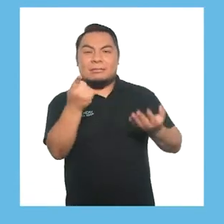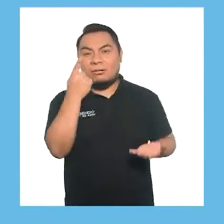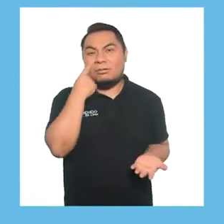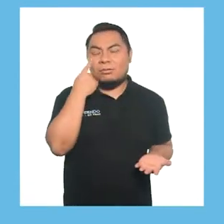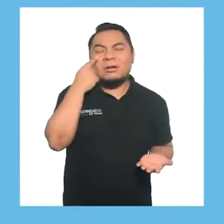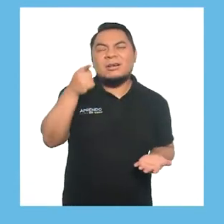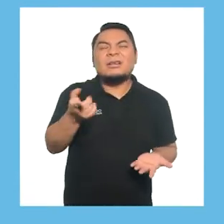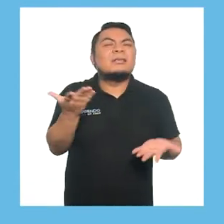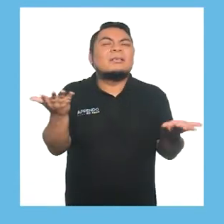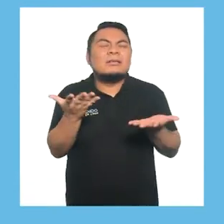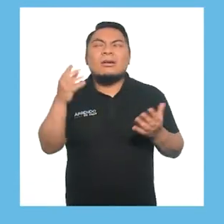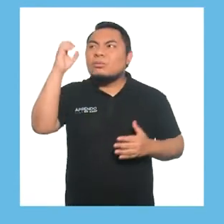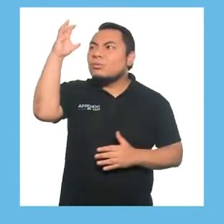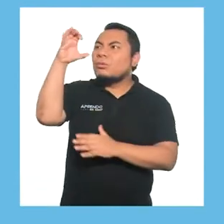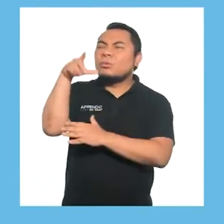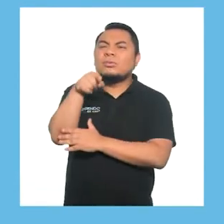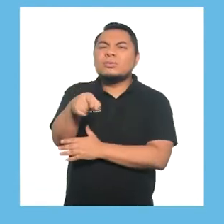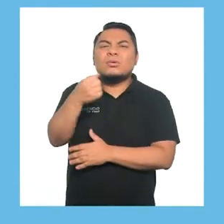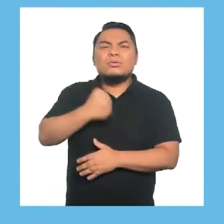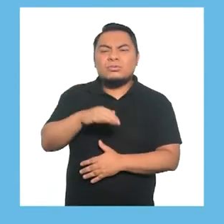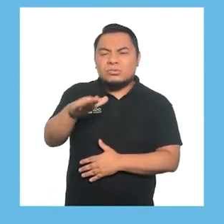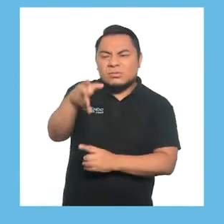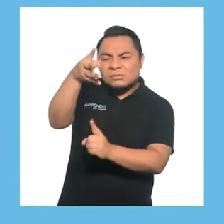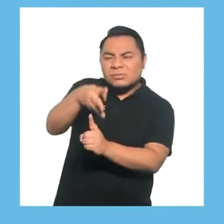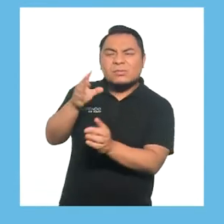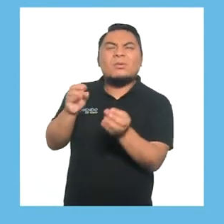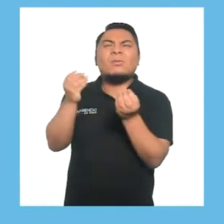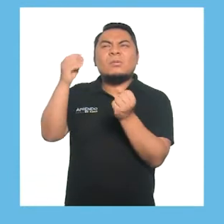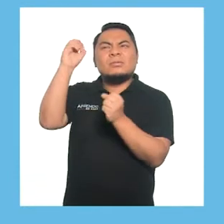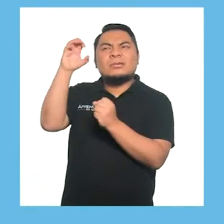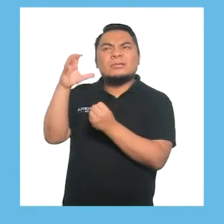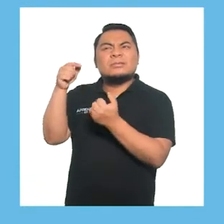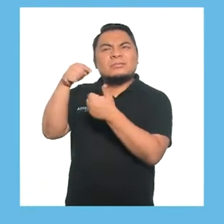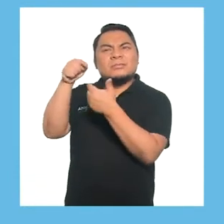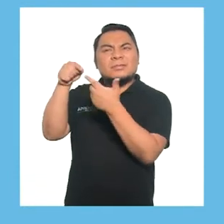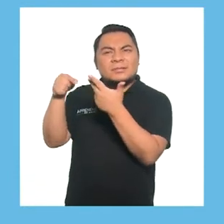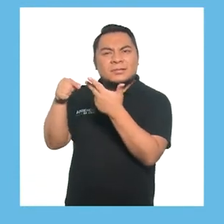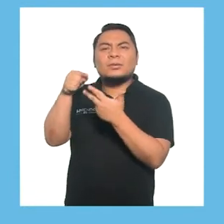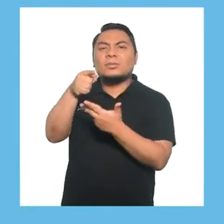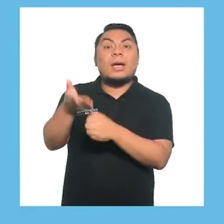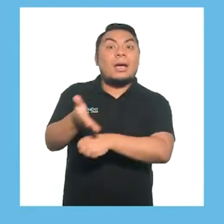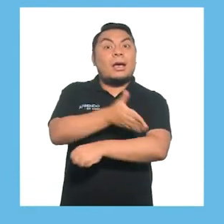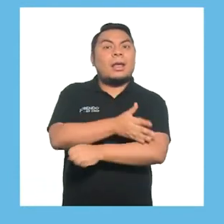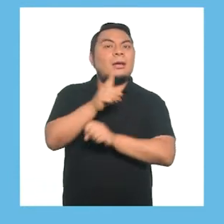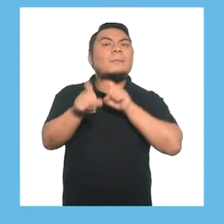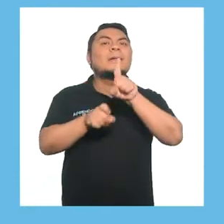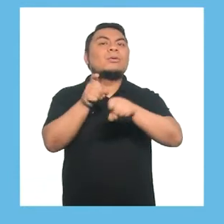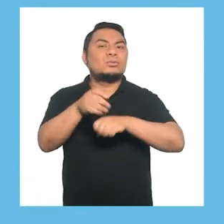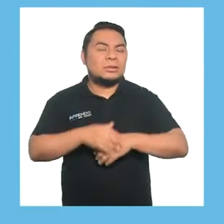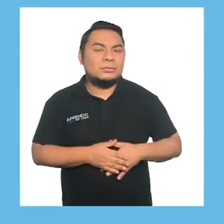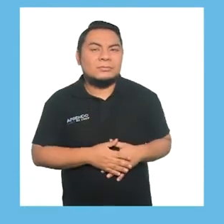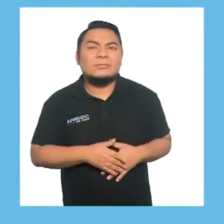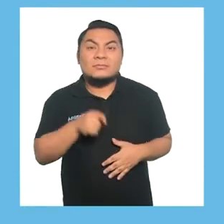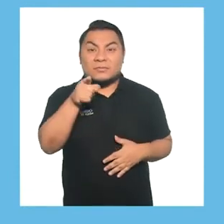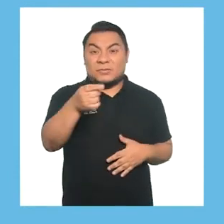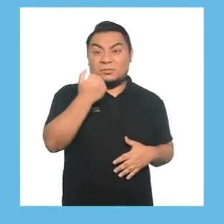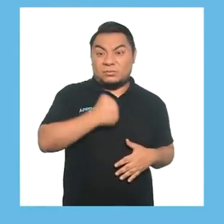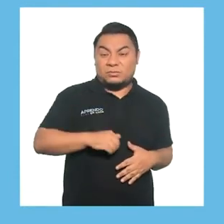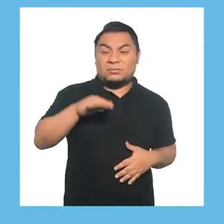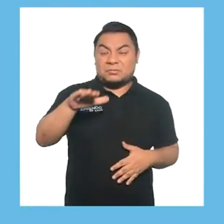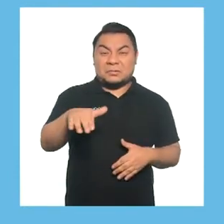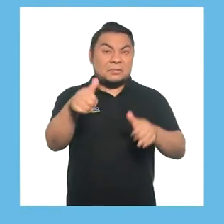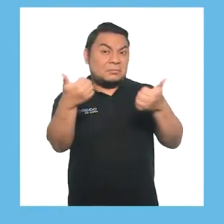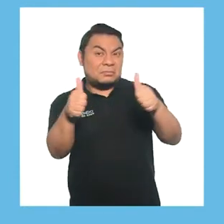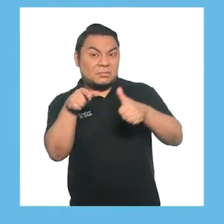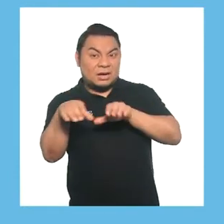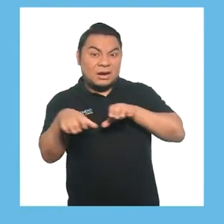para conocer en qué luz del semáforo están, realícense las siguientes preguntas. ¿Qué tal le fue a tu